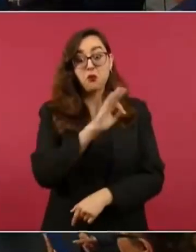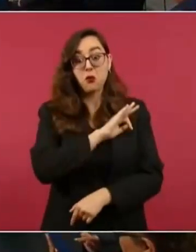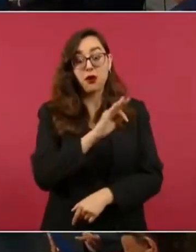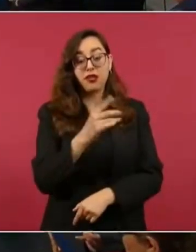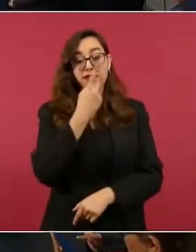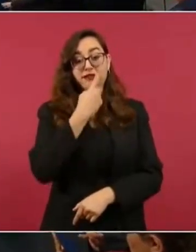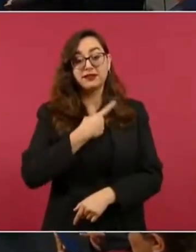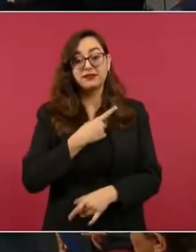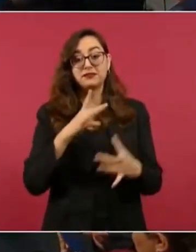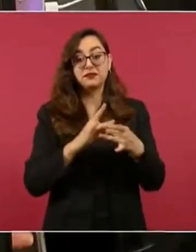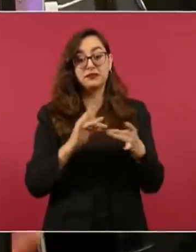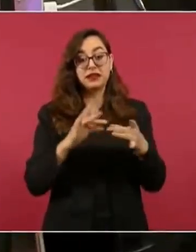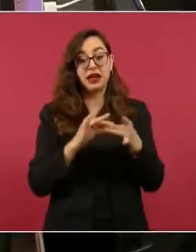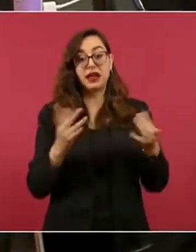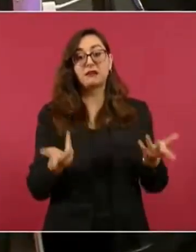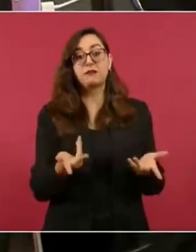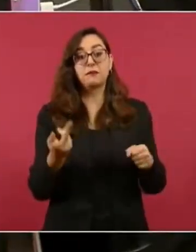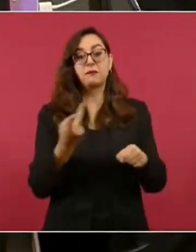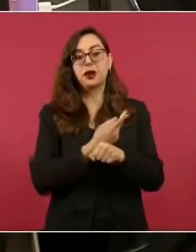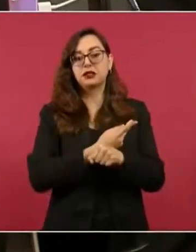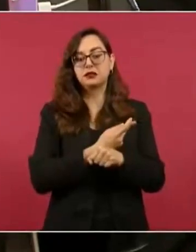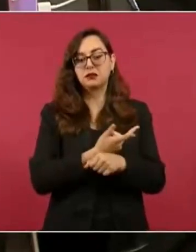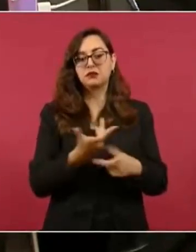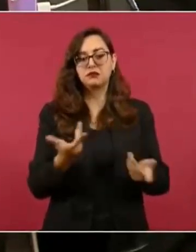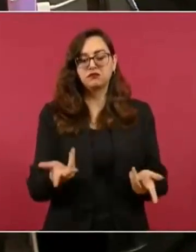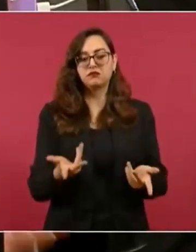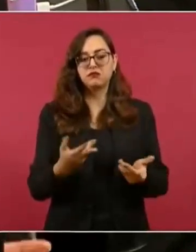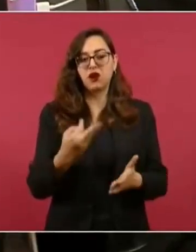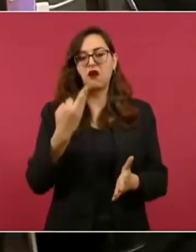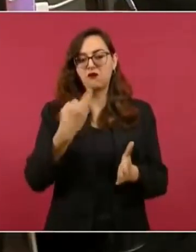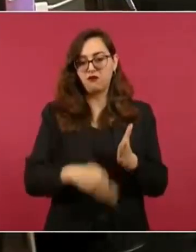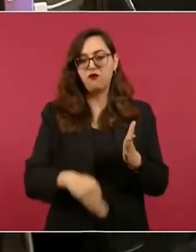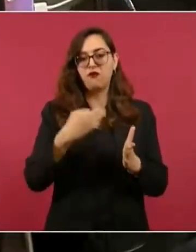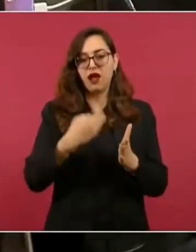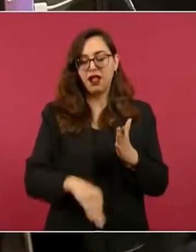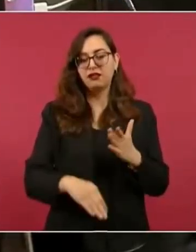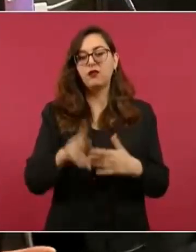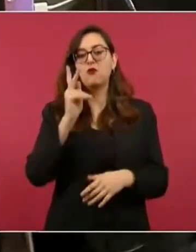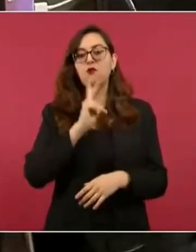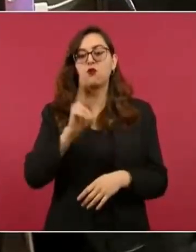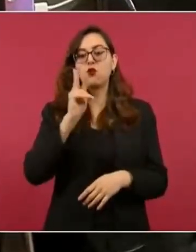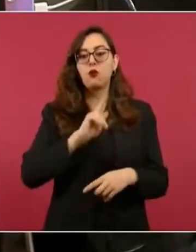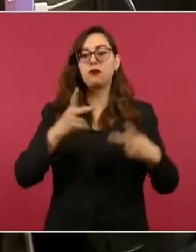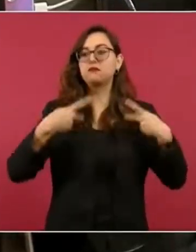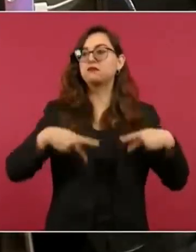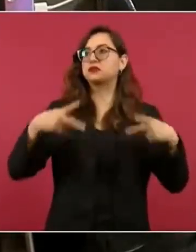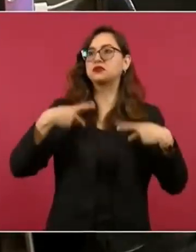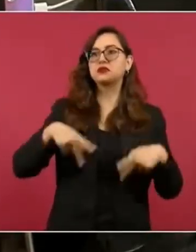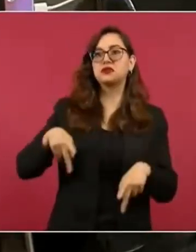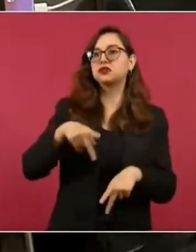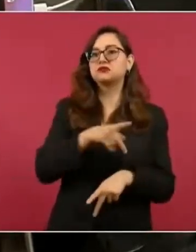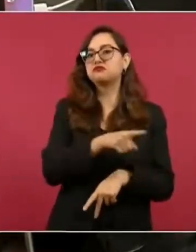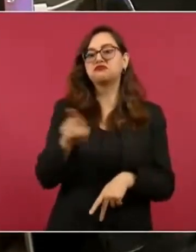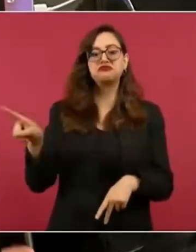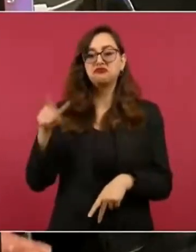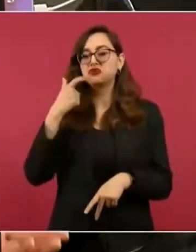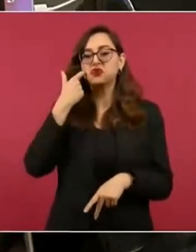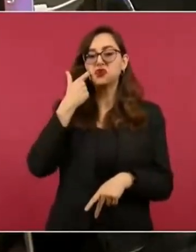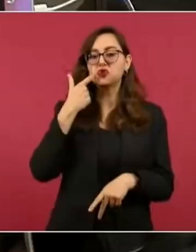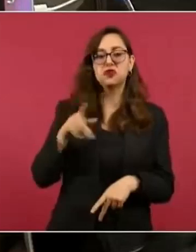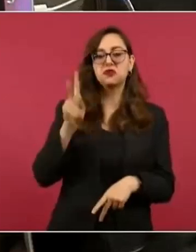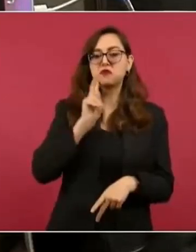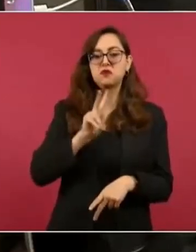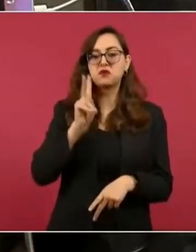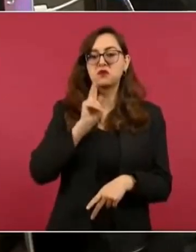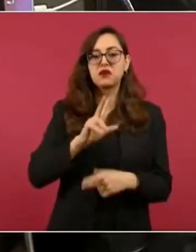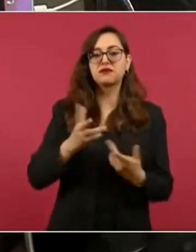pudieran explicar. Tengo entendido que todavía siguen haciendo falta candidatos y exhortarlos a que los que no estén vacunados